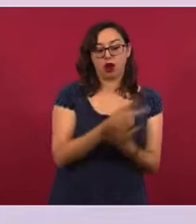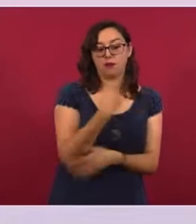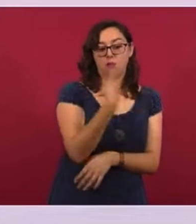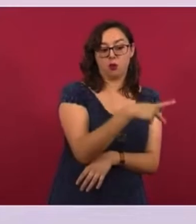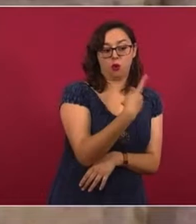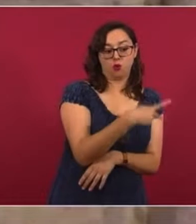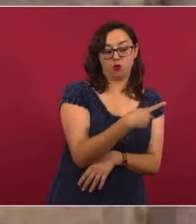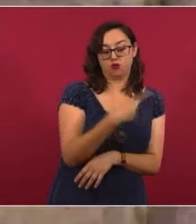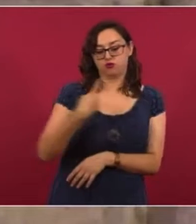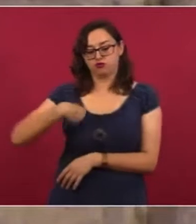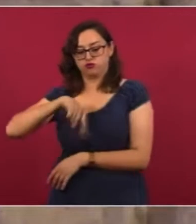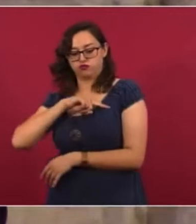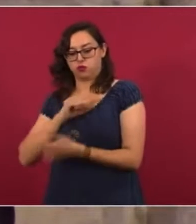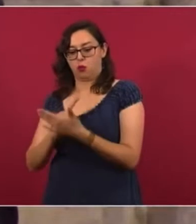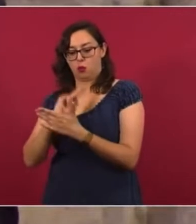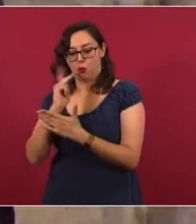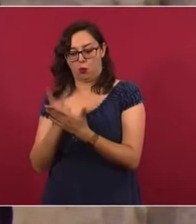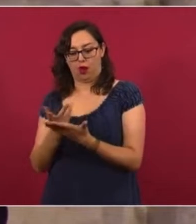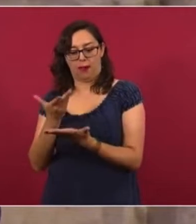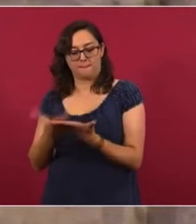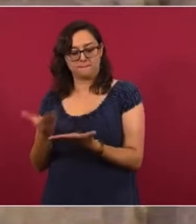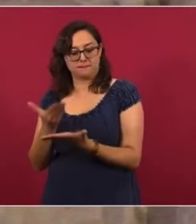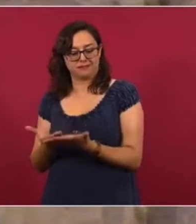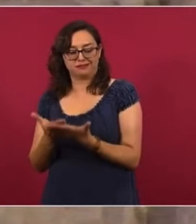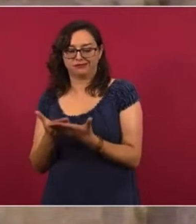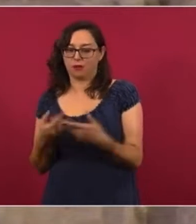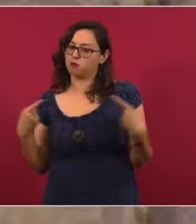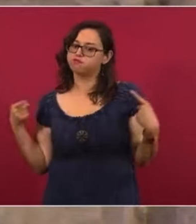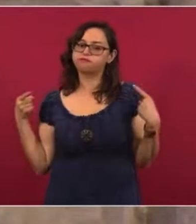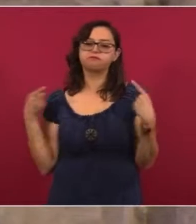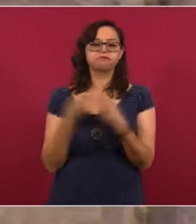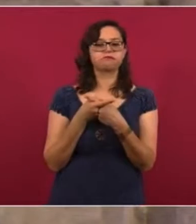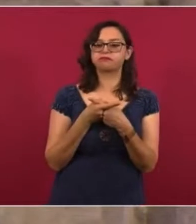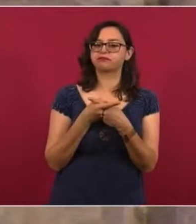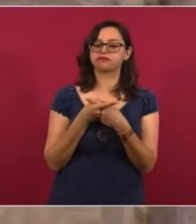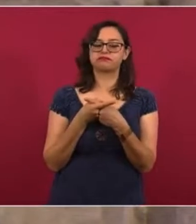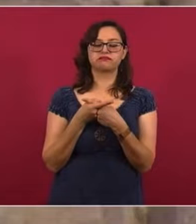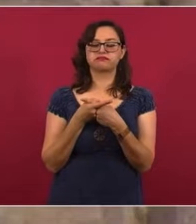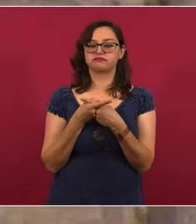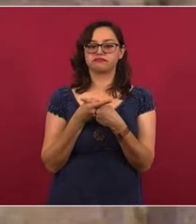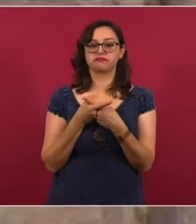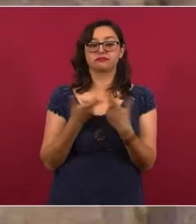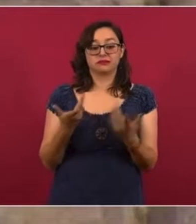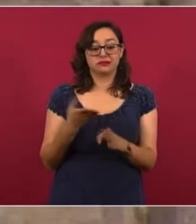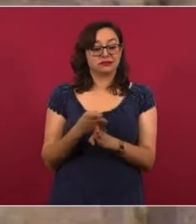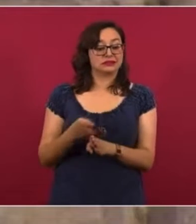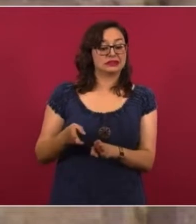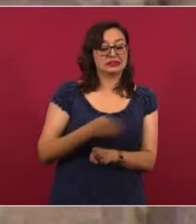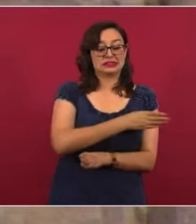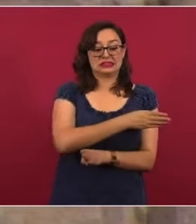Hace 36 años en nuestro país,